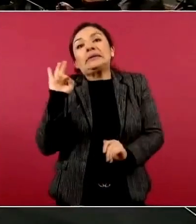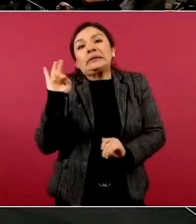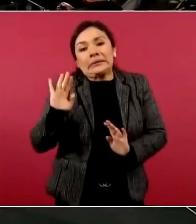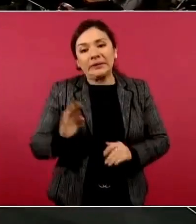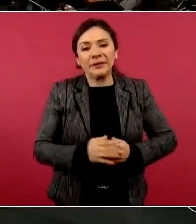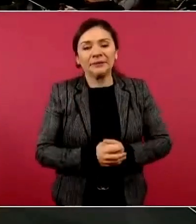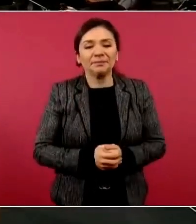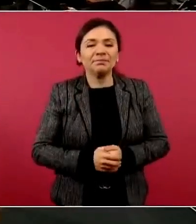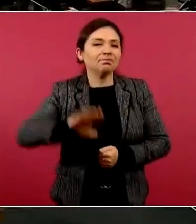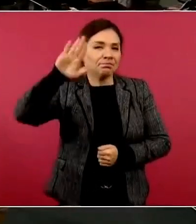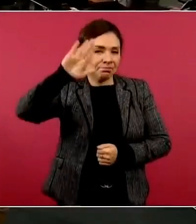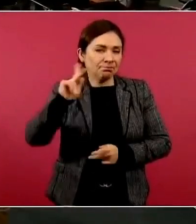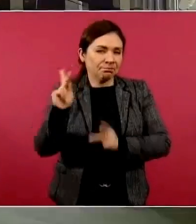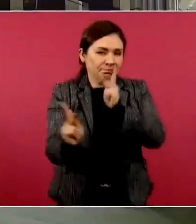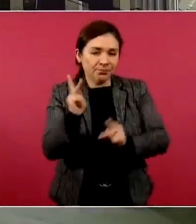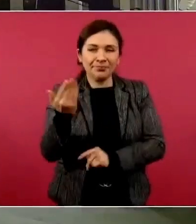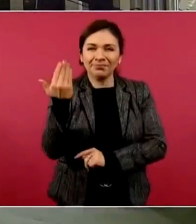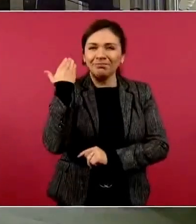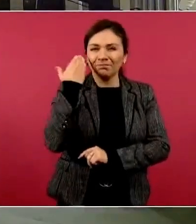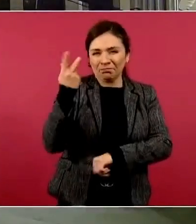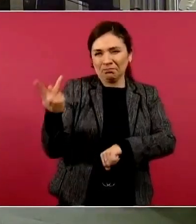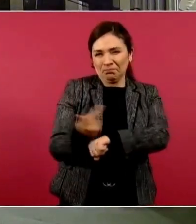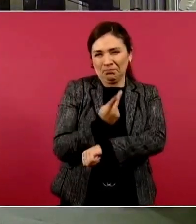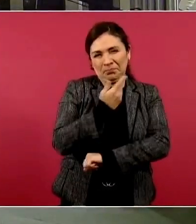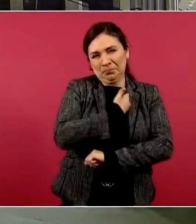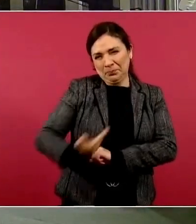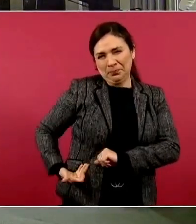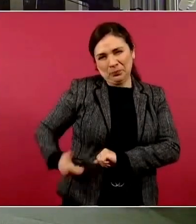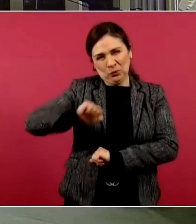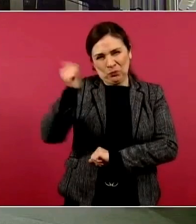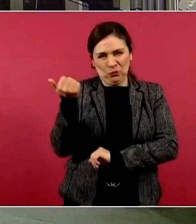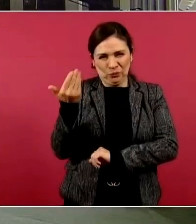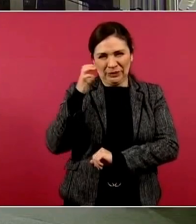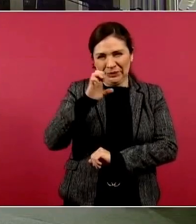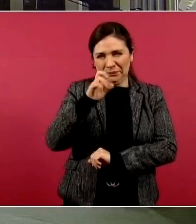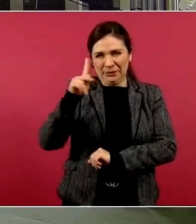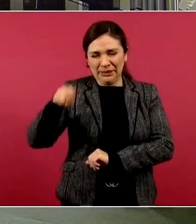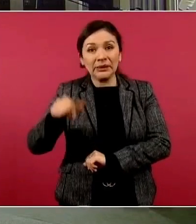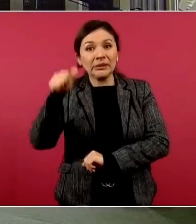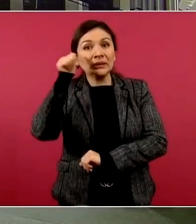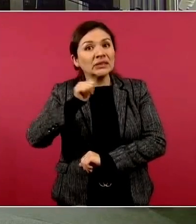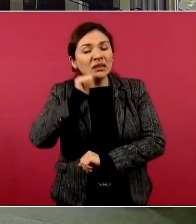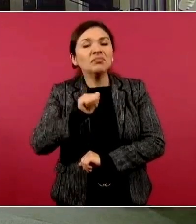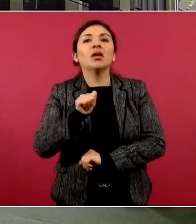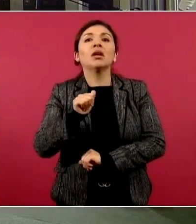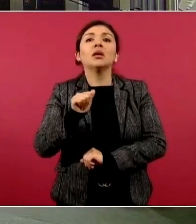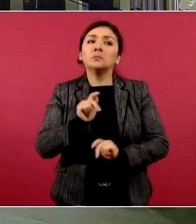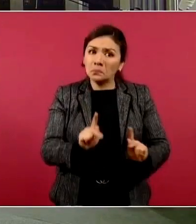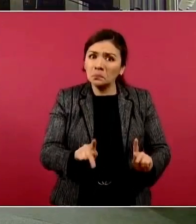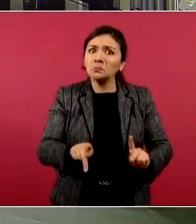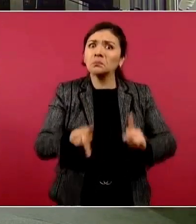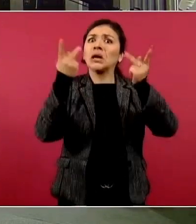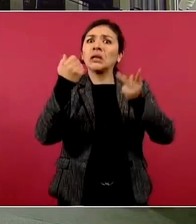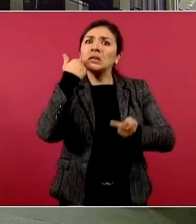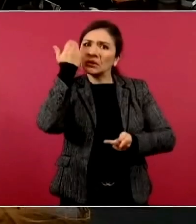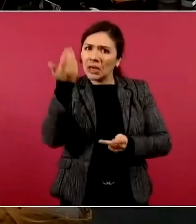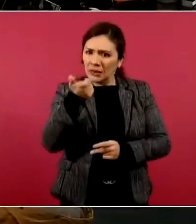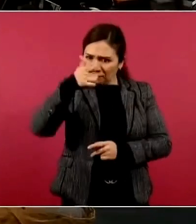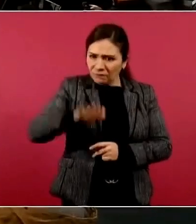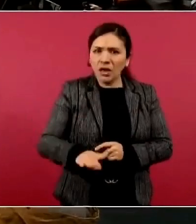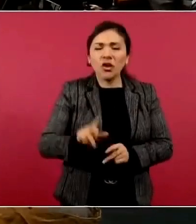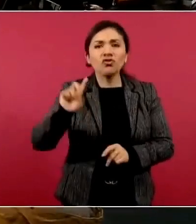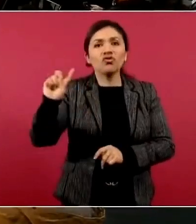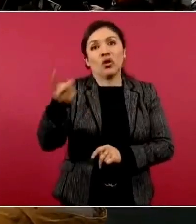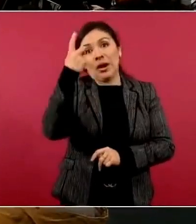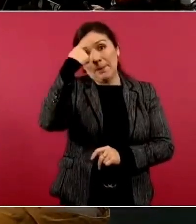Durante el sexenio anterior a cada rato estaban subastando dólares con tal de mantener